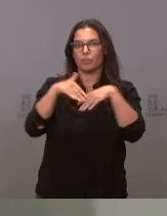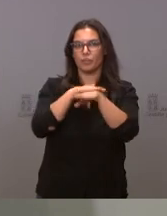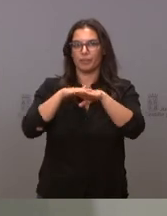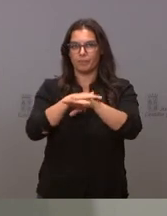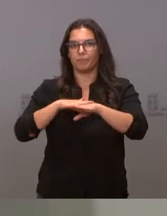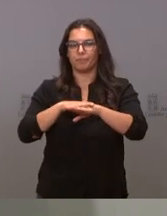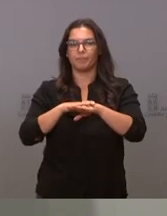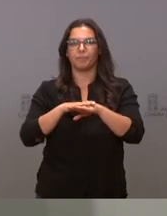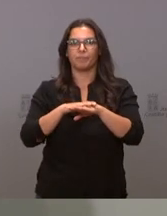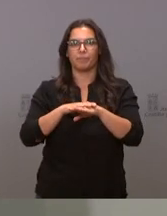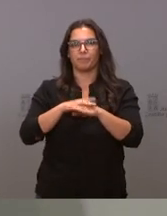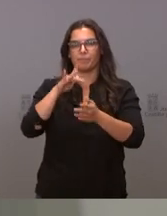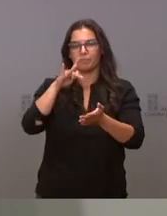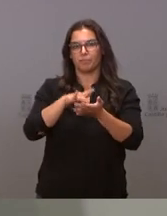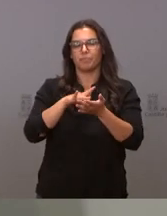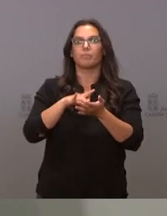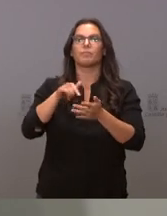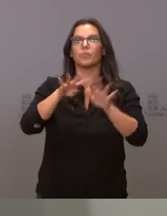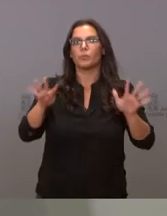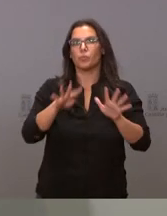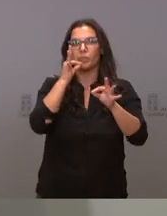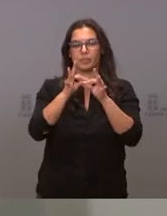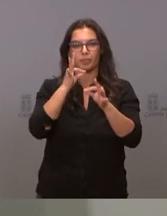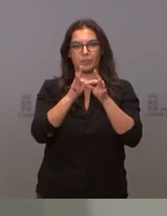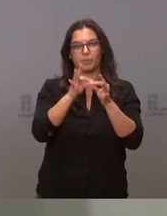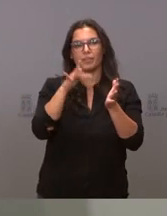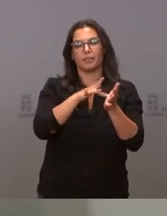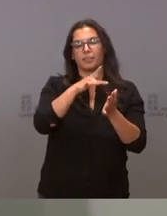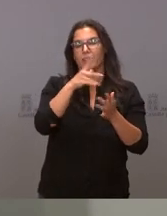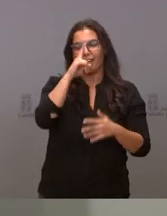hoy 9 de septiembre de 2021.